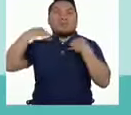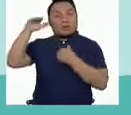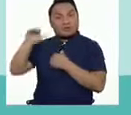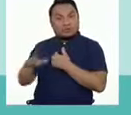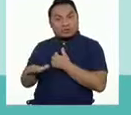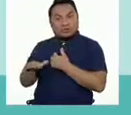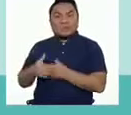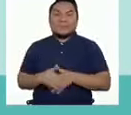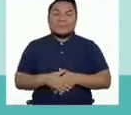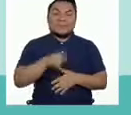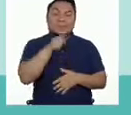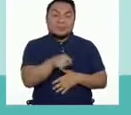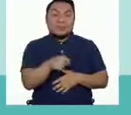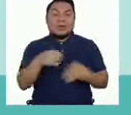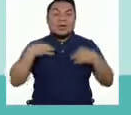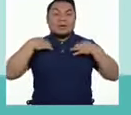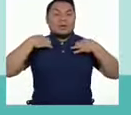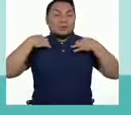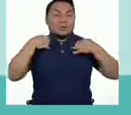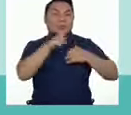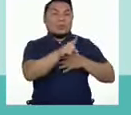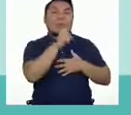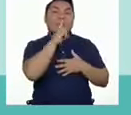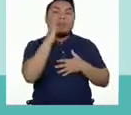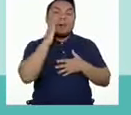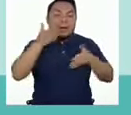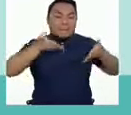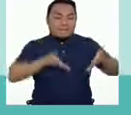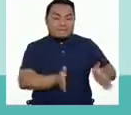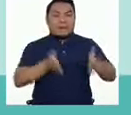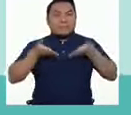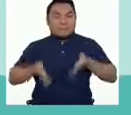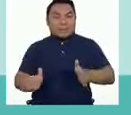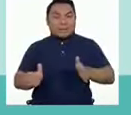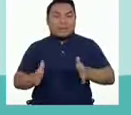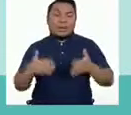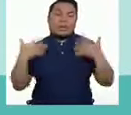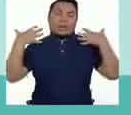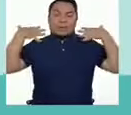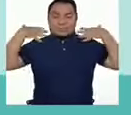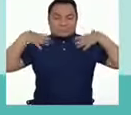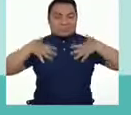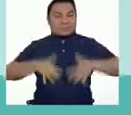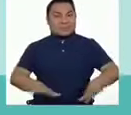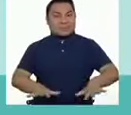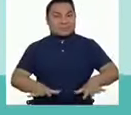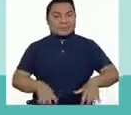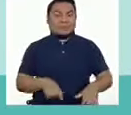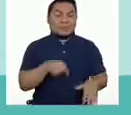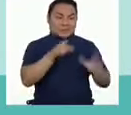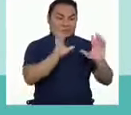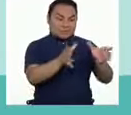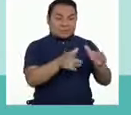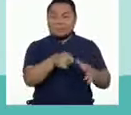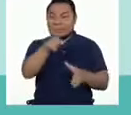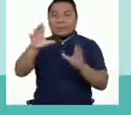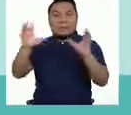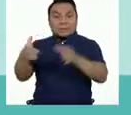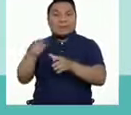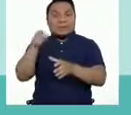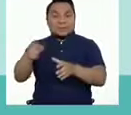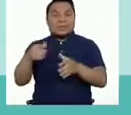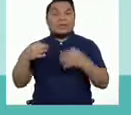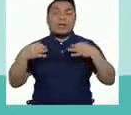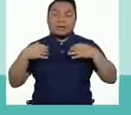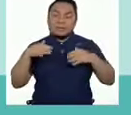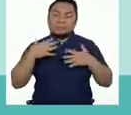En la ropa de sus padres, es decir, los pantalones y los vestidos. En el otro grupo tenemos las prendas